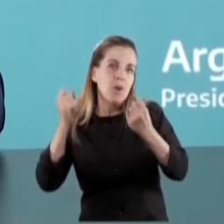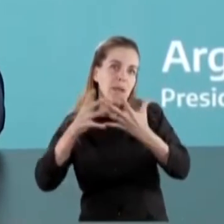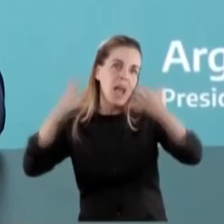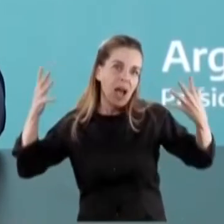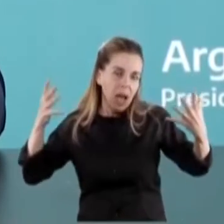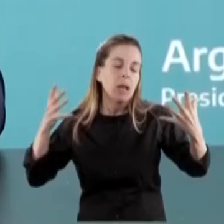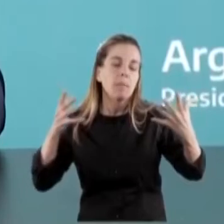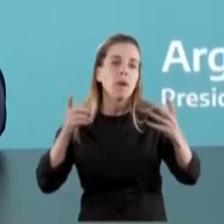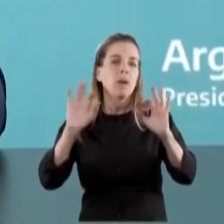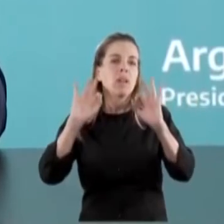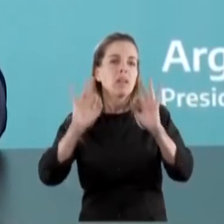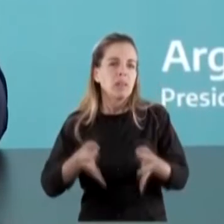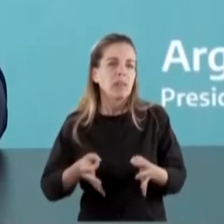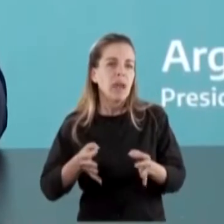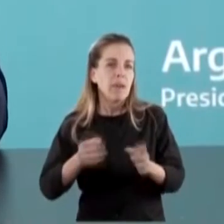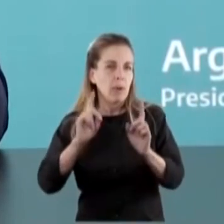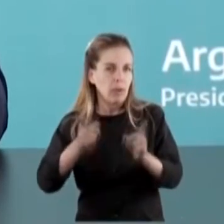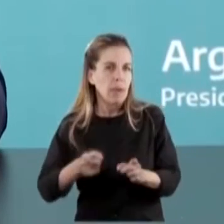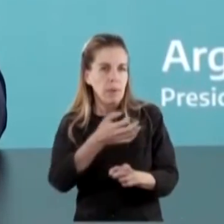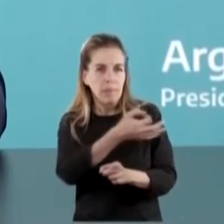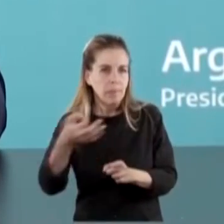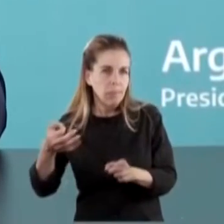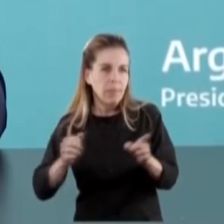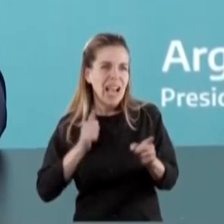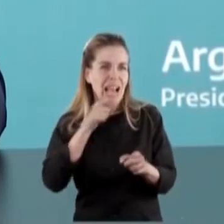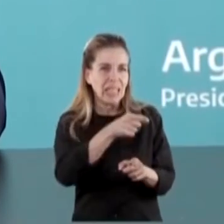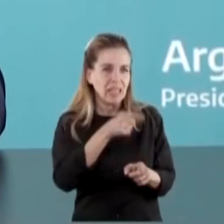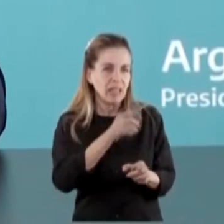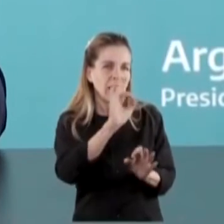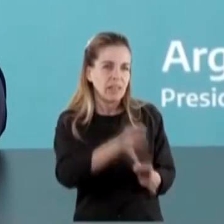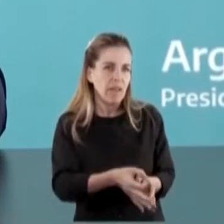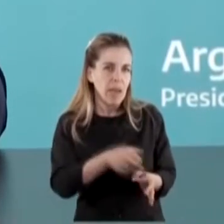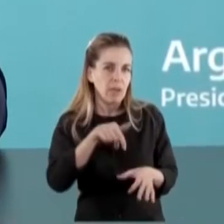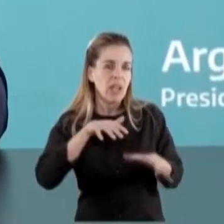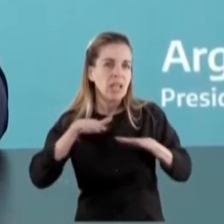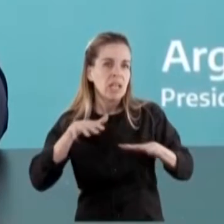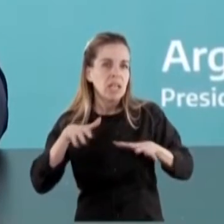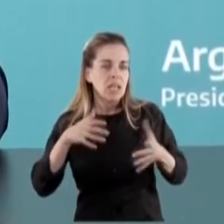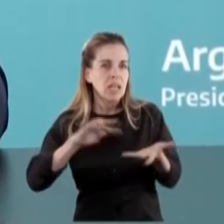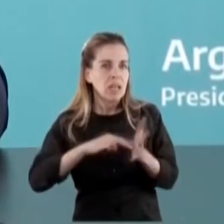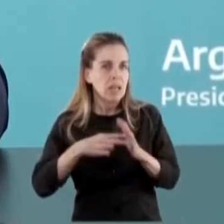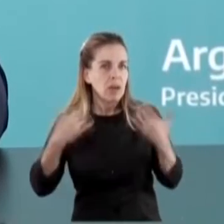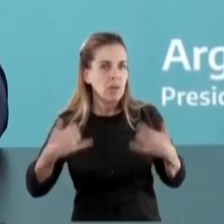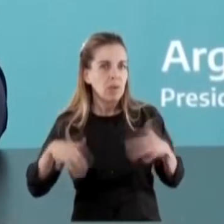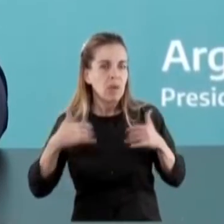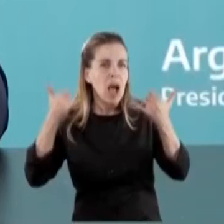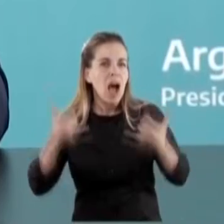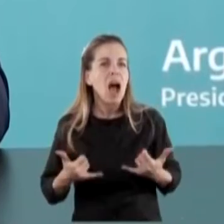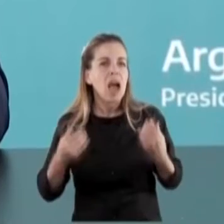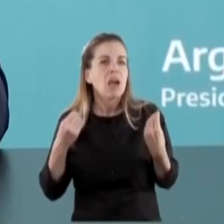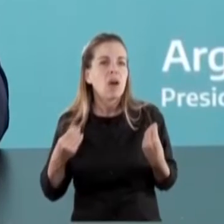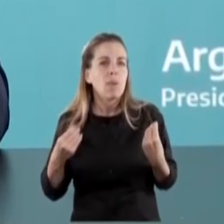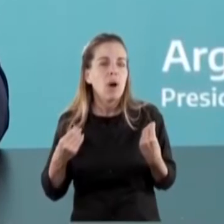también es de público conocimiento, y muy bien lo decía el canciller, esta situación de dificultad que hoy se está viviendo a nivel